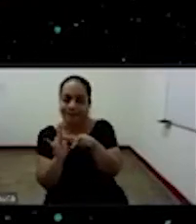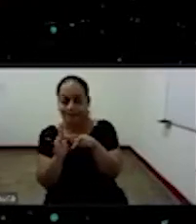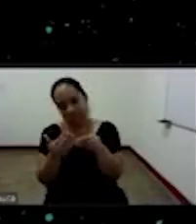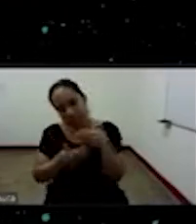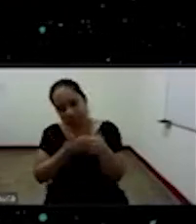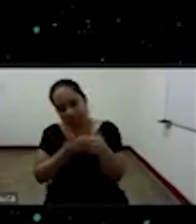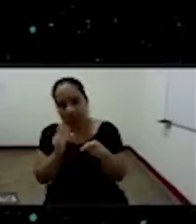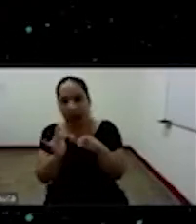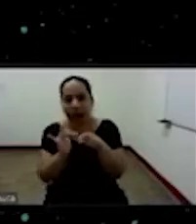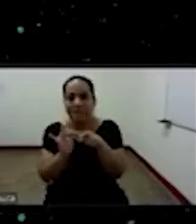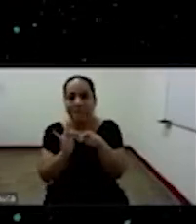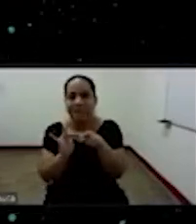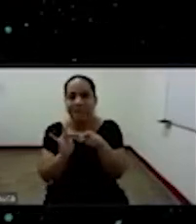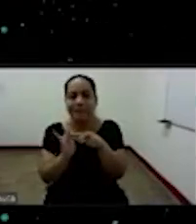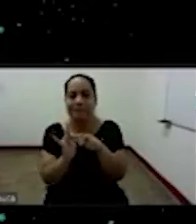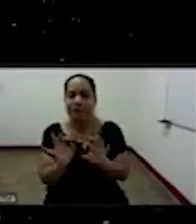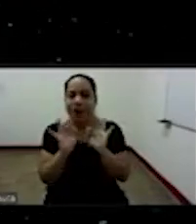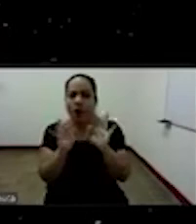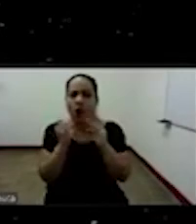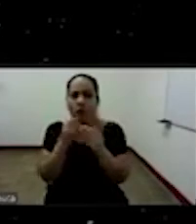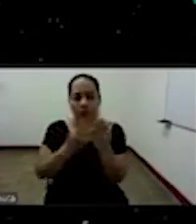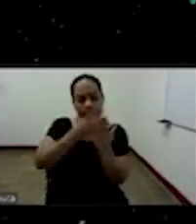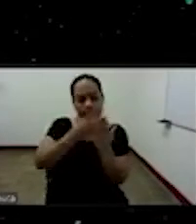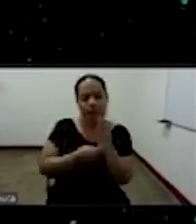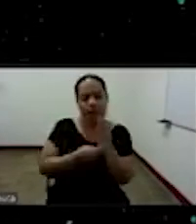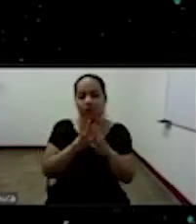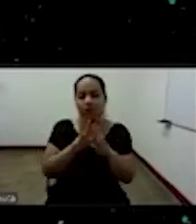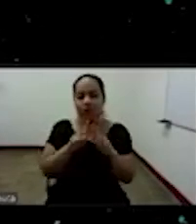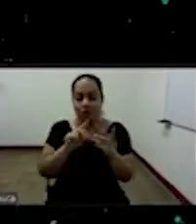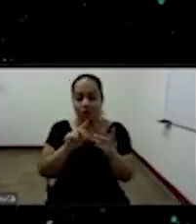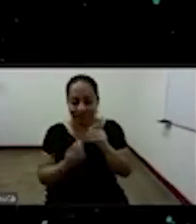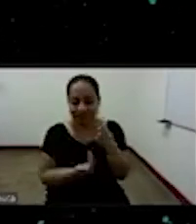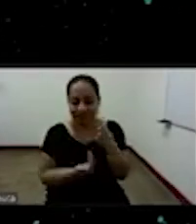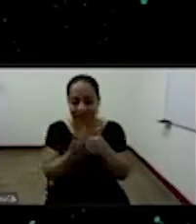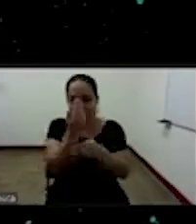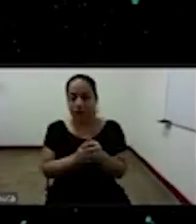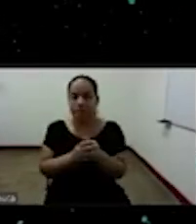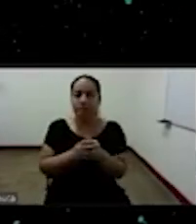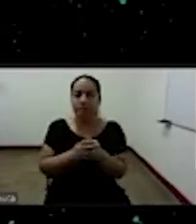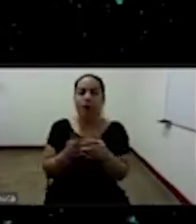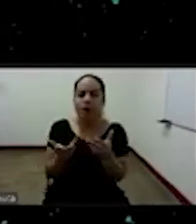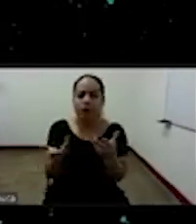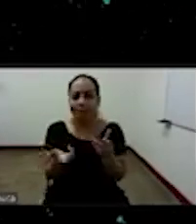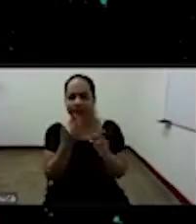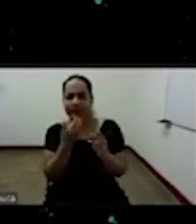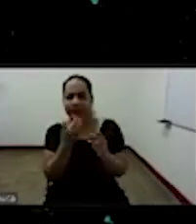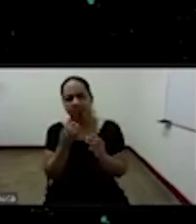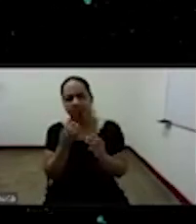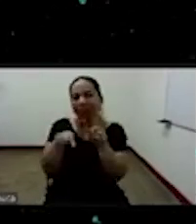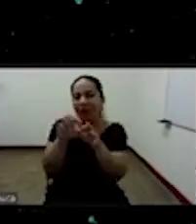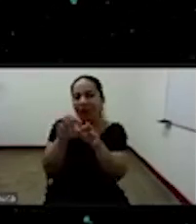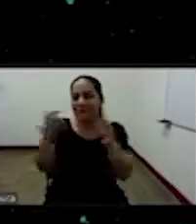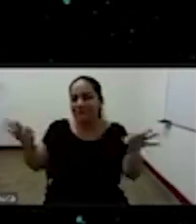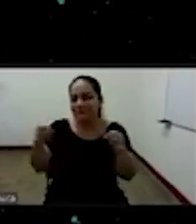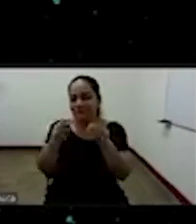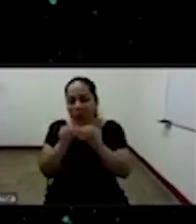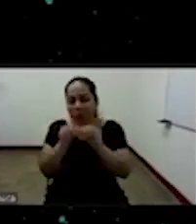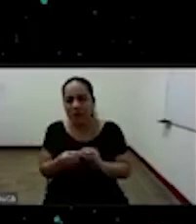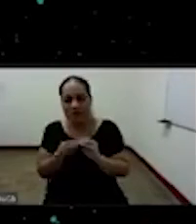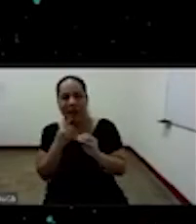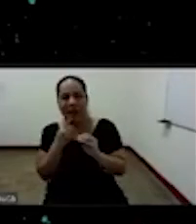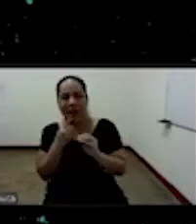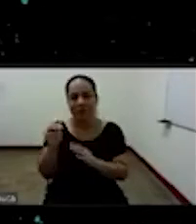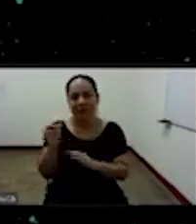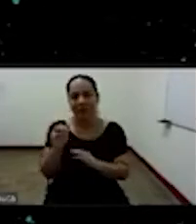eh ese proyecto transmoderno a la algunas expresiones artísticas afrocolombianas ¿no?